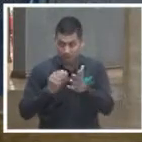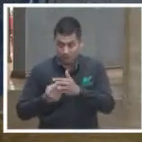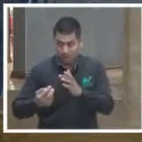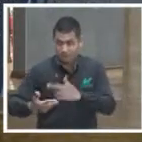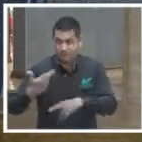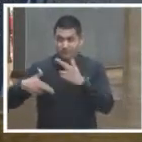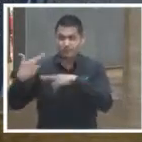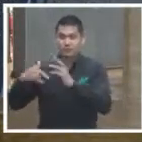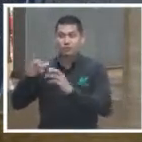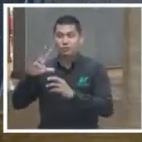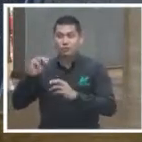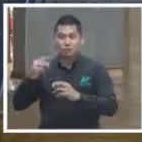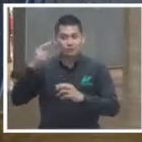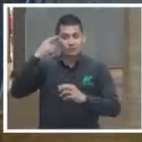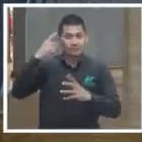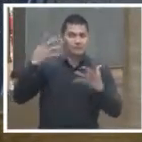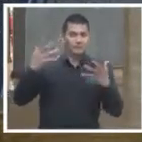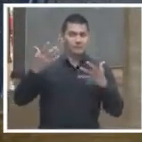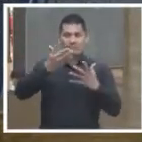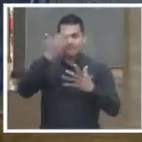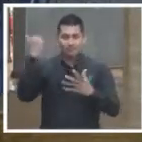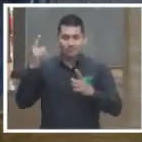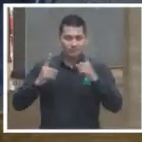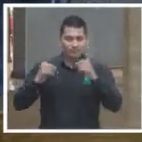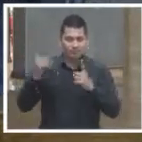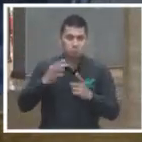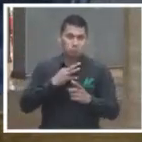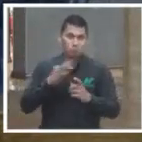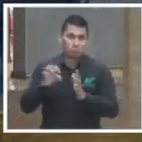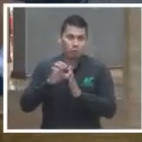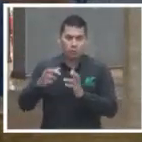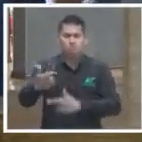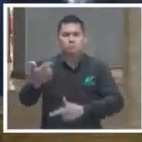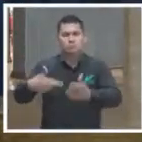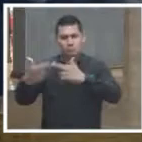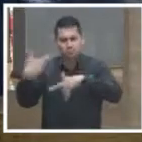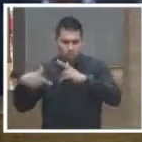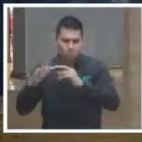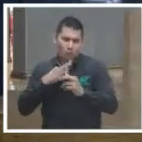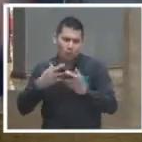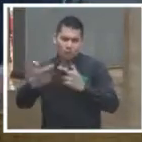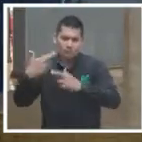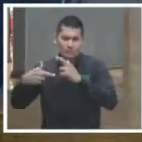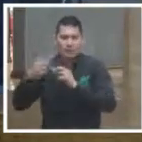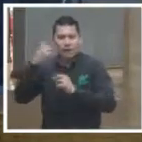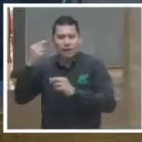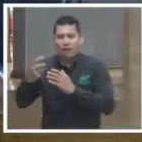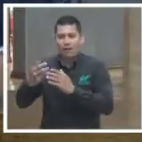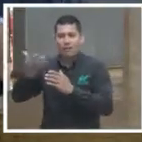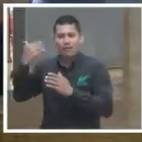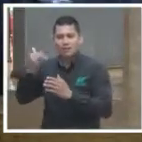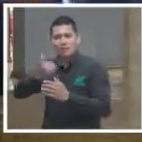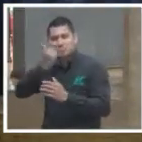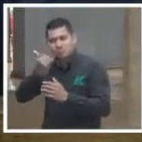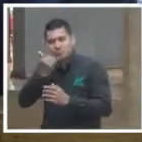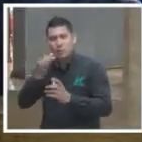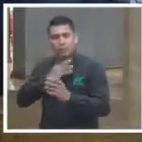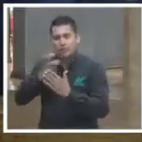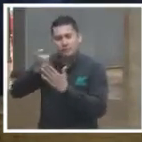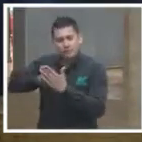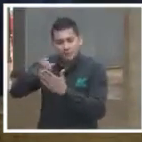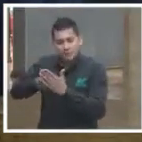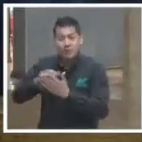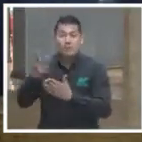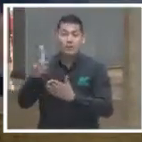podría haberse repuesto con condiciones relativamente de corregir lo que había sucedido, pero ahí